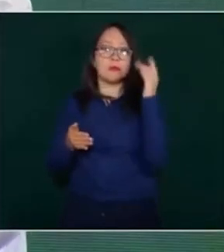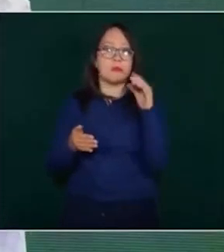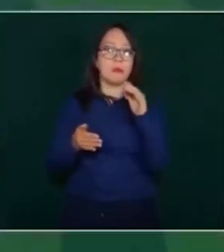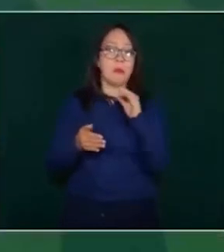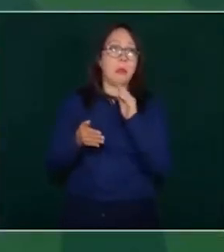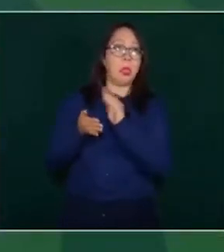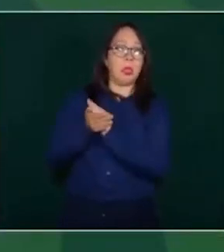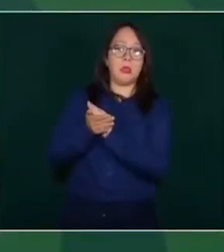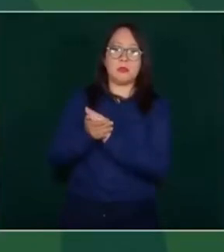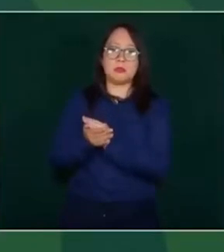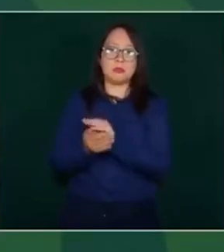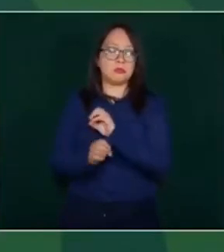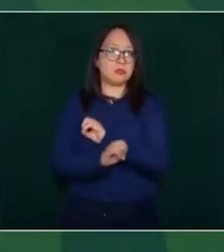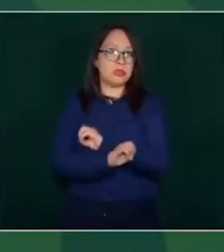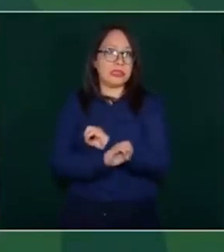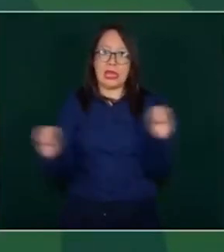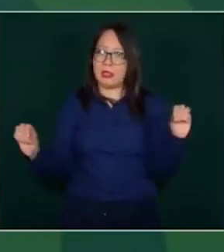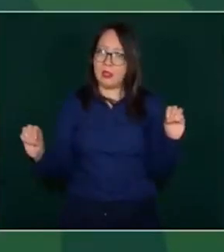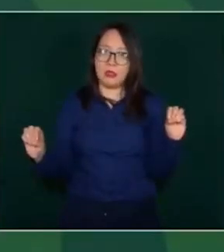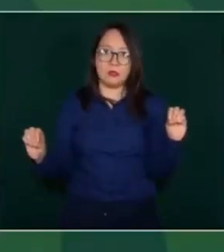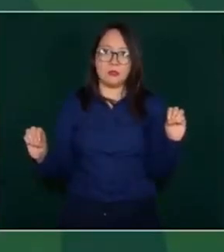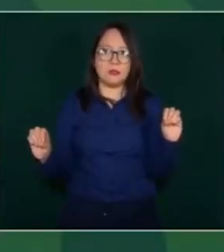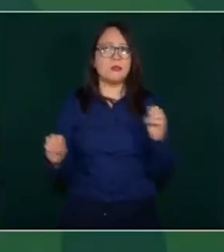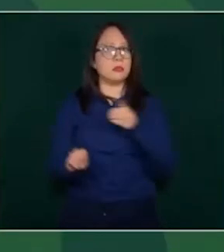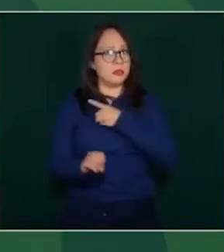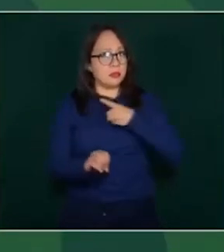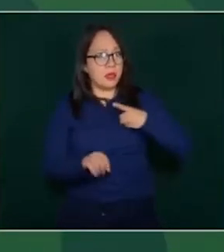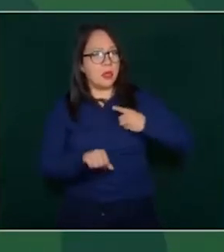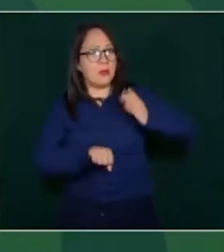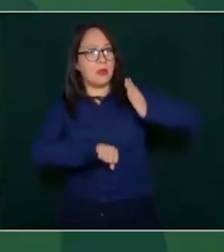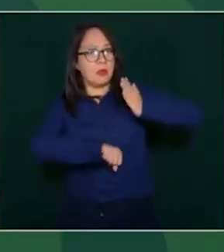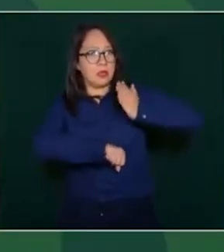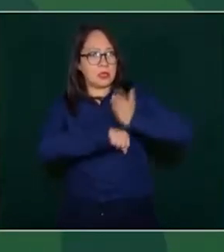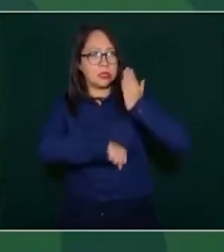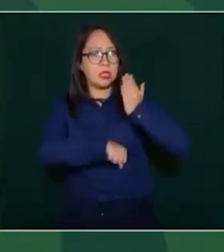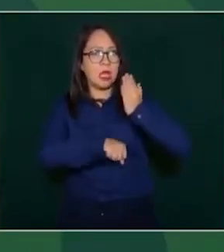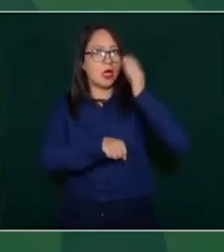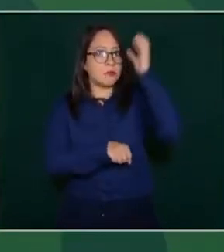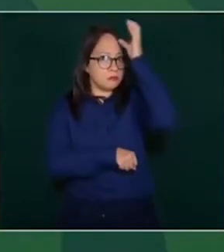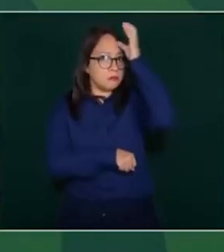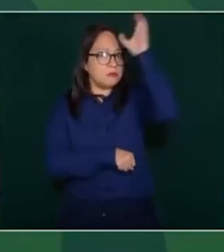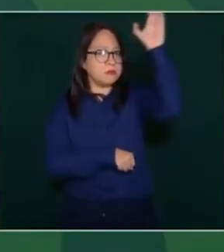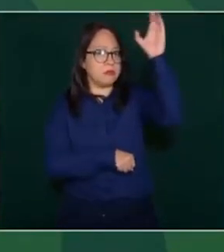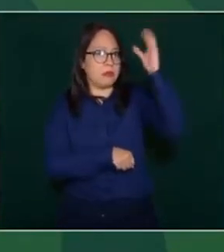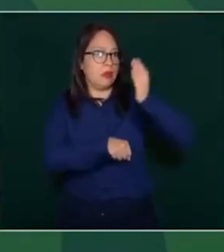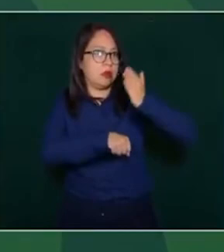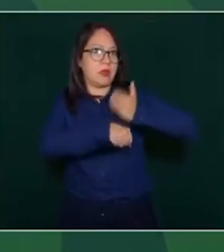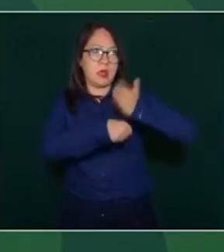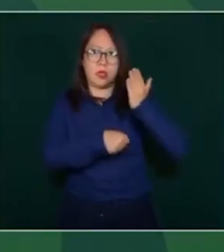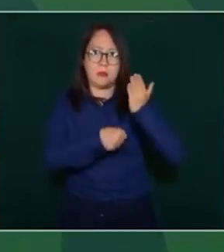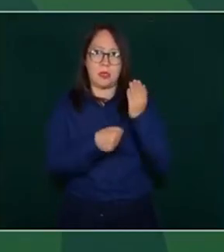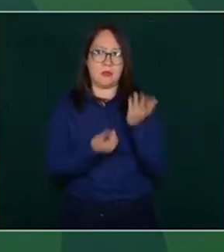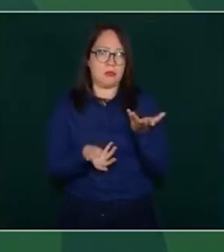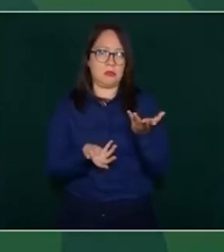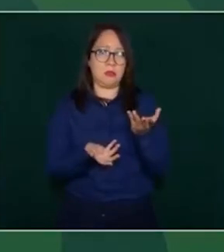los delitos que se cometen, que no haya impunidad.